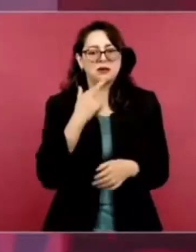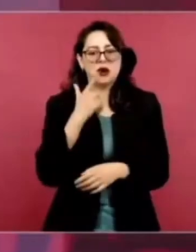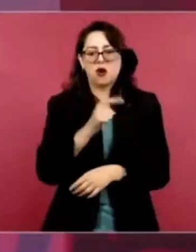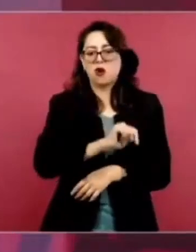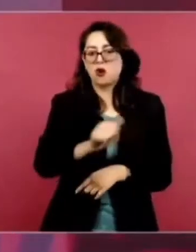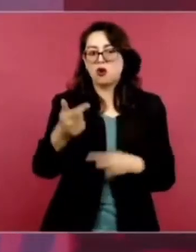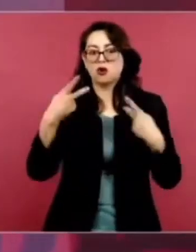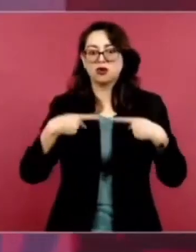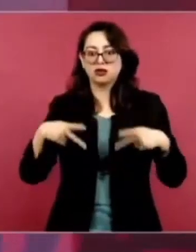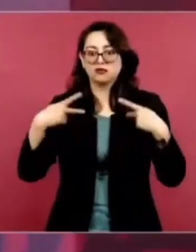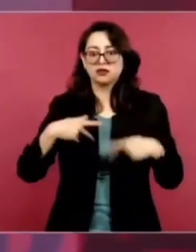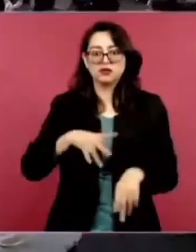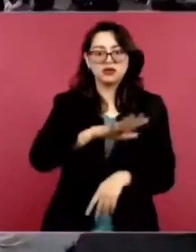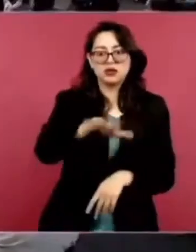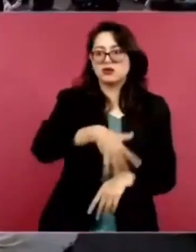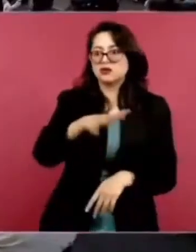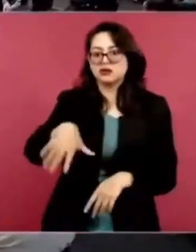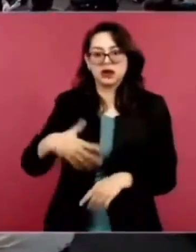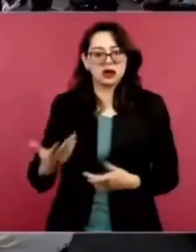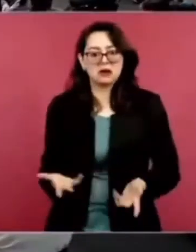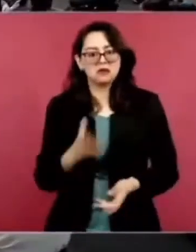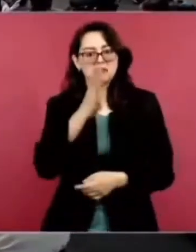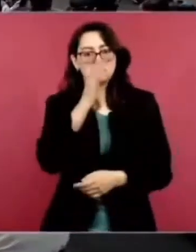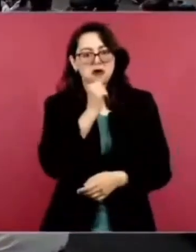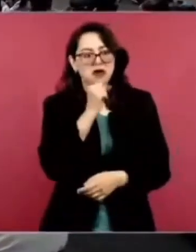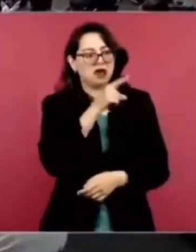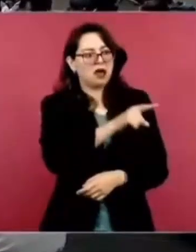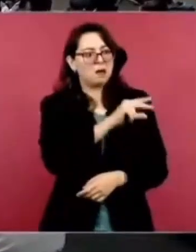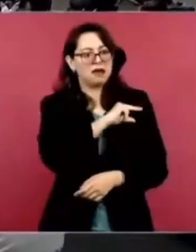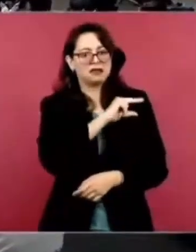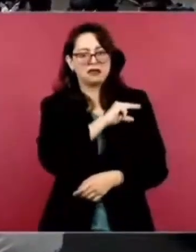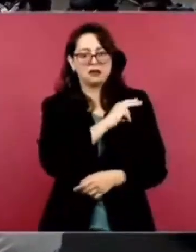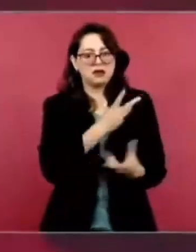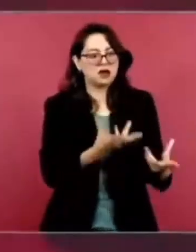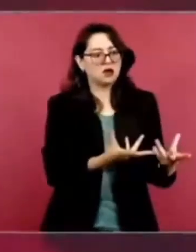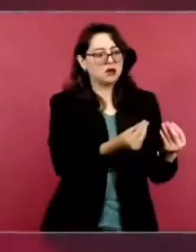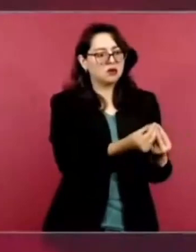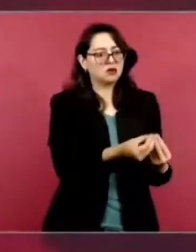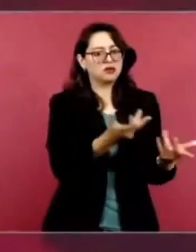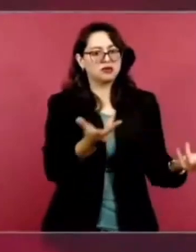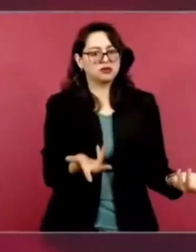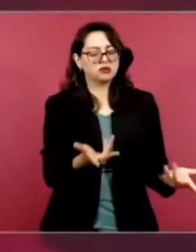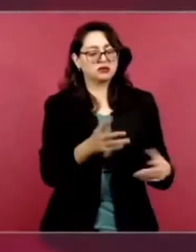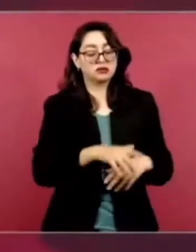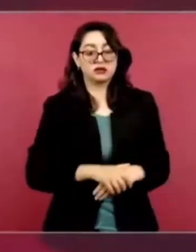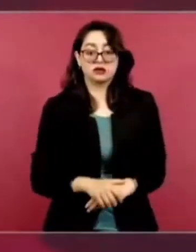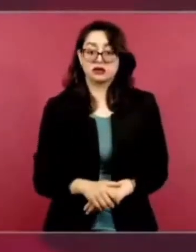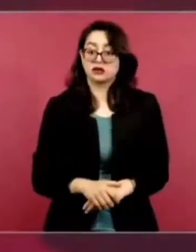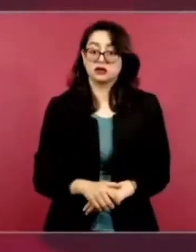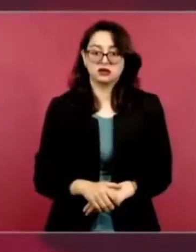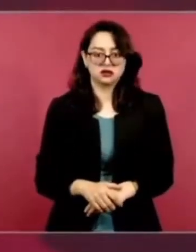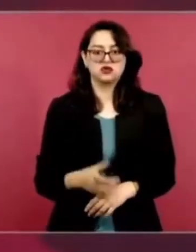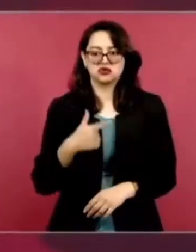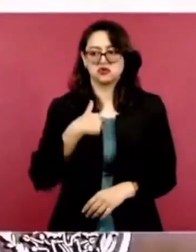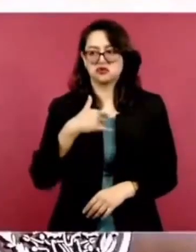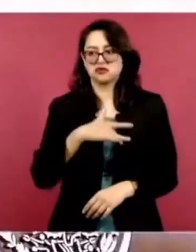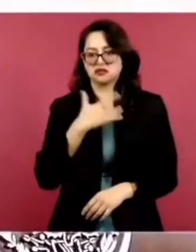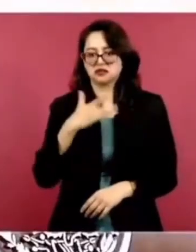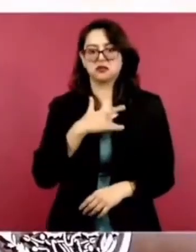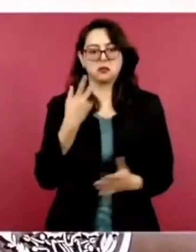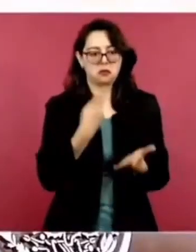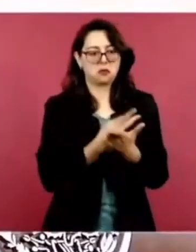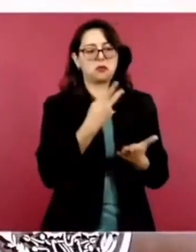Ya vamos a condecorar a Claudio X.